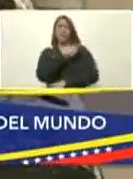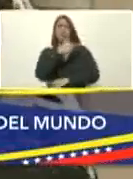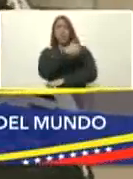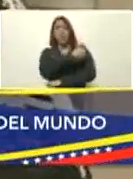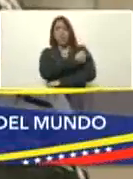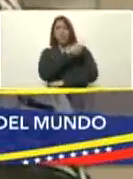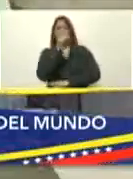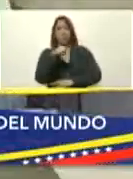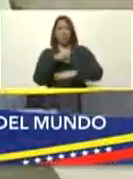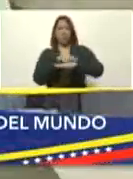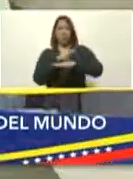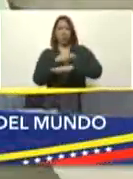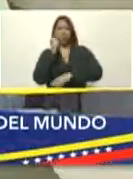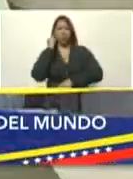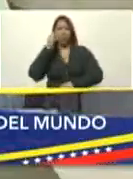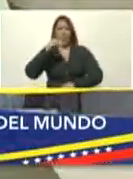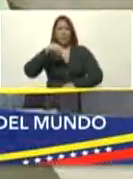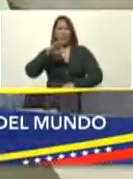María Esperanza, por favor.